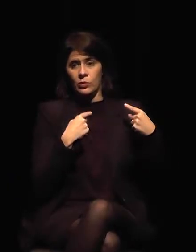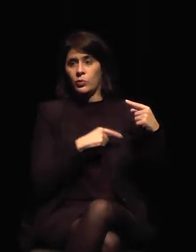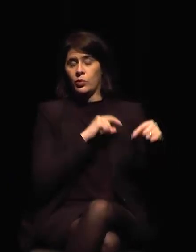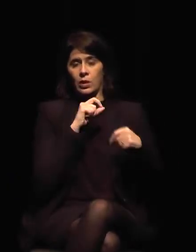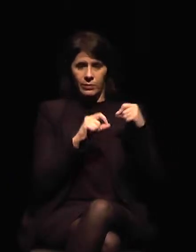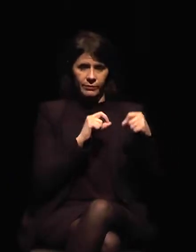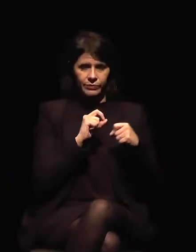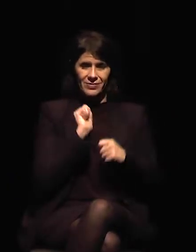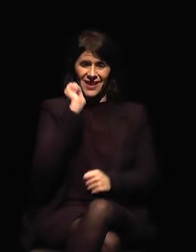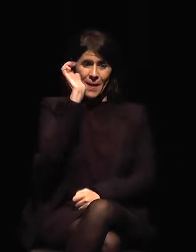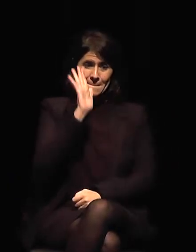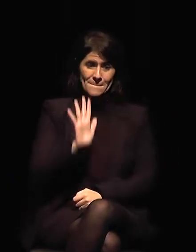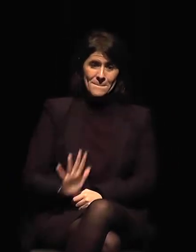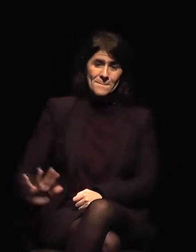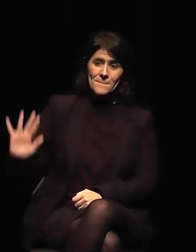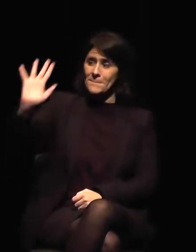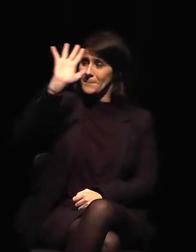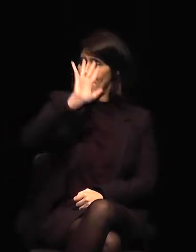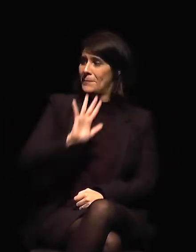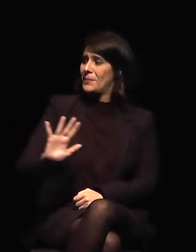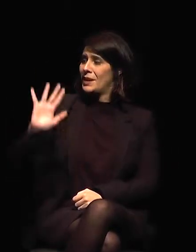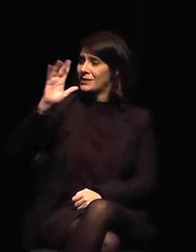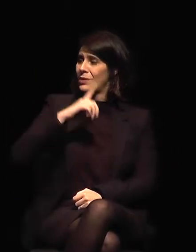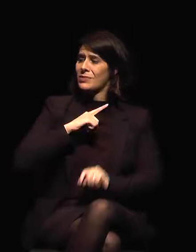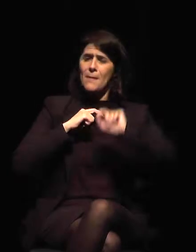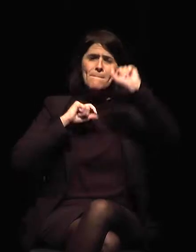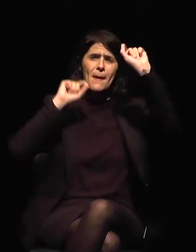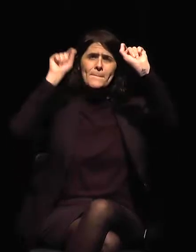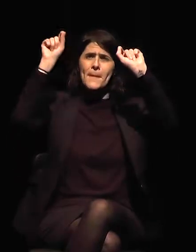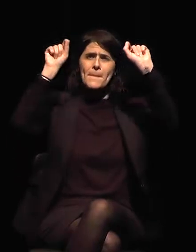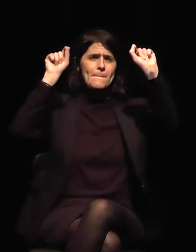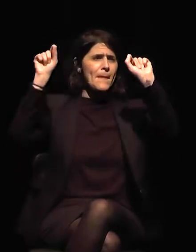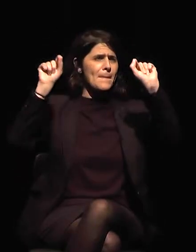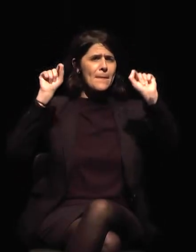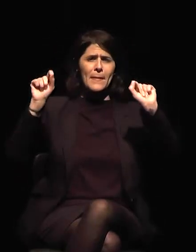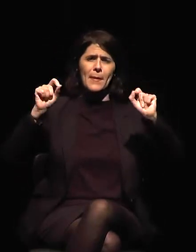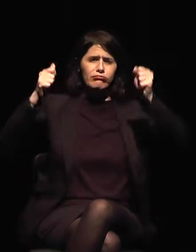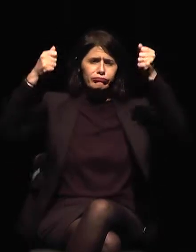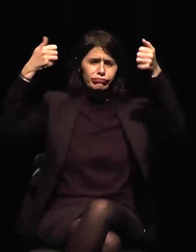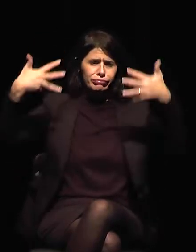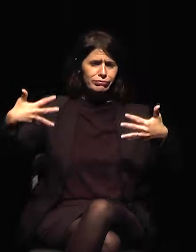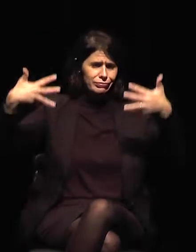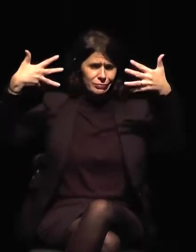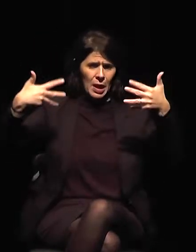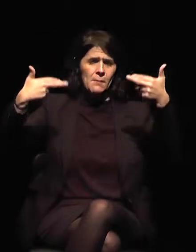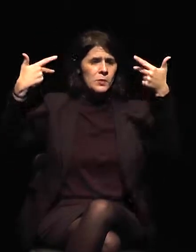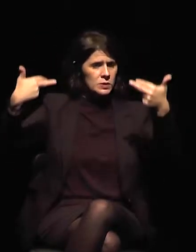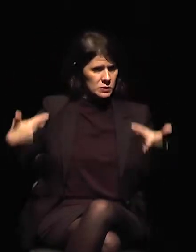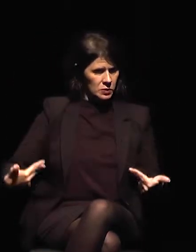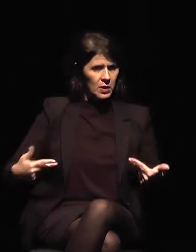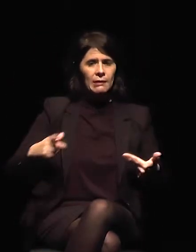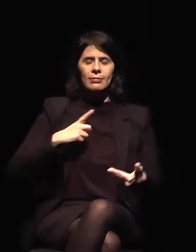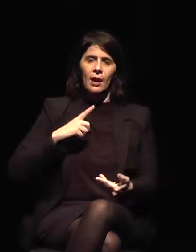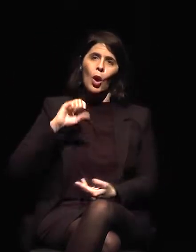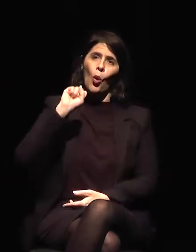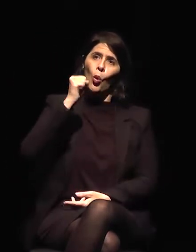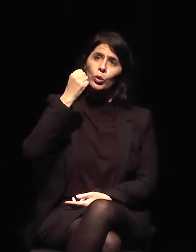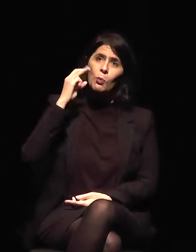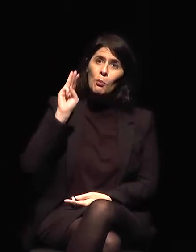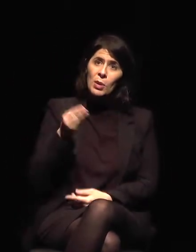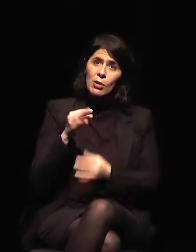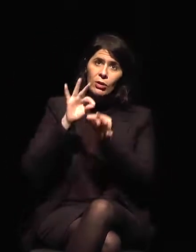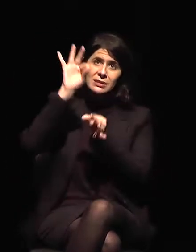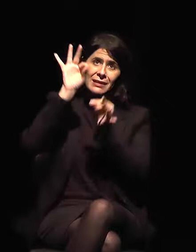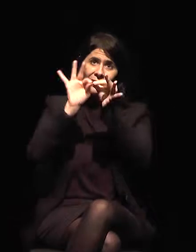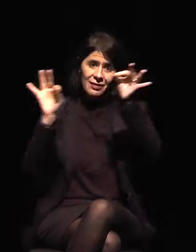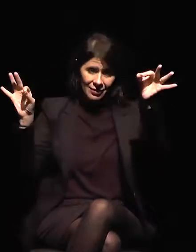y todo lo que tenemos que hacer. Ocho millones de kilómetros cuadrados, 17.000 fronteras, o mejor dicho, kilómetros de